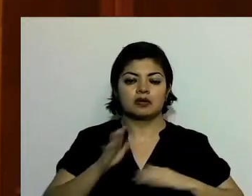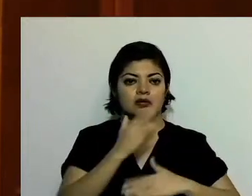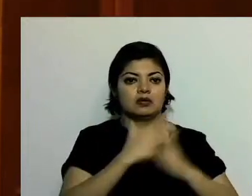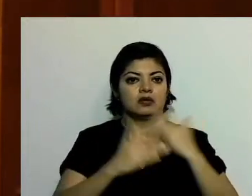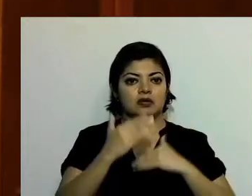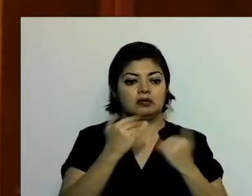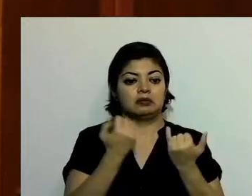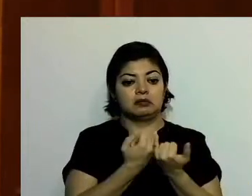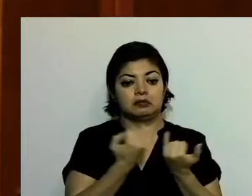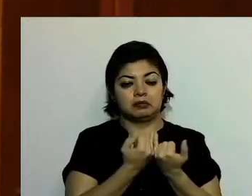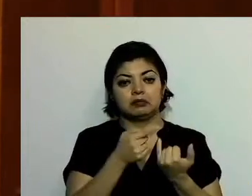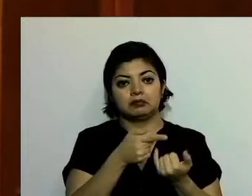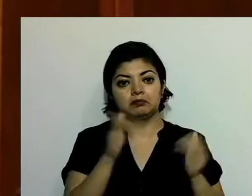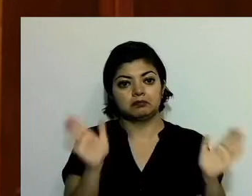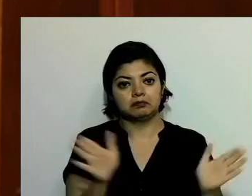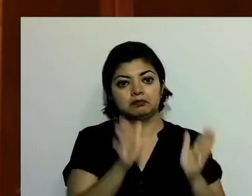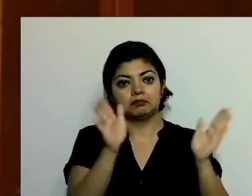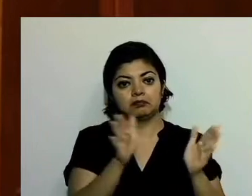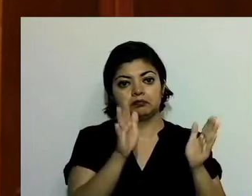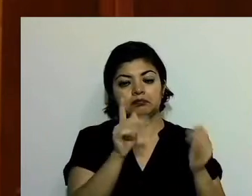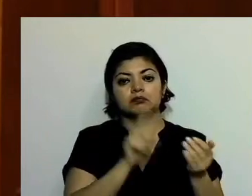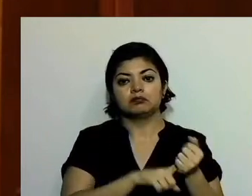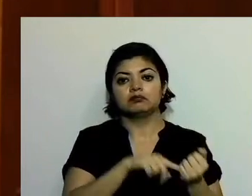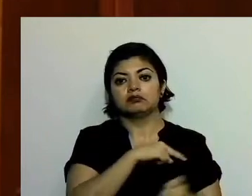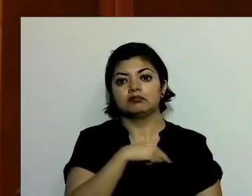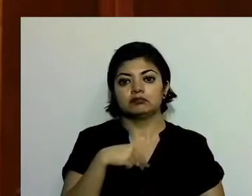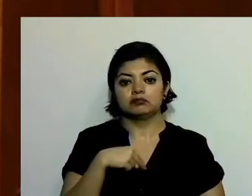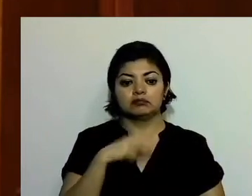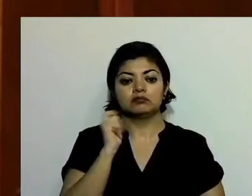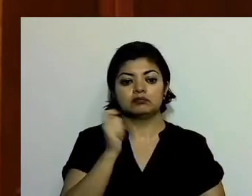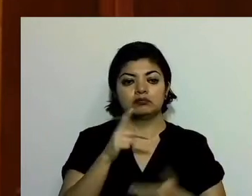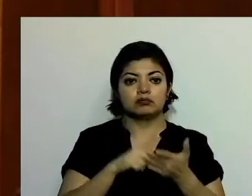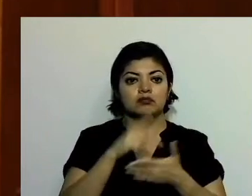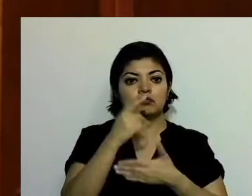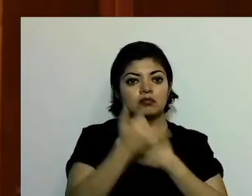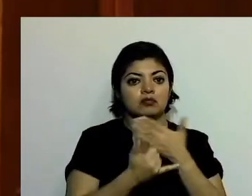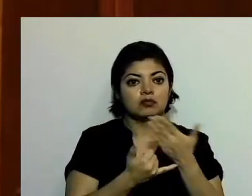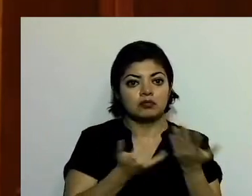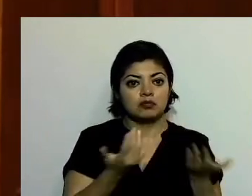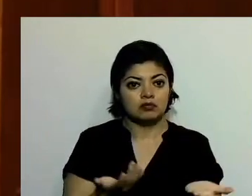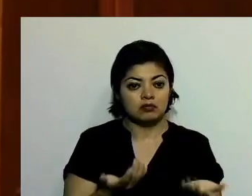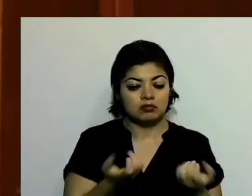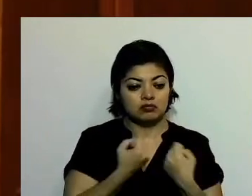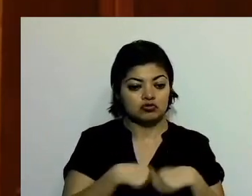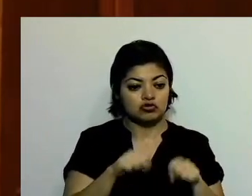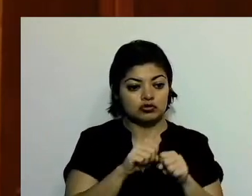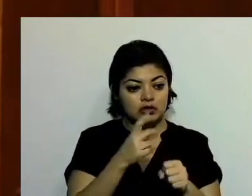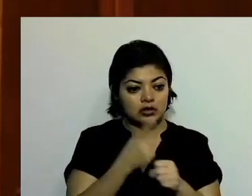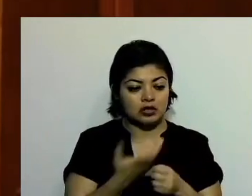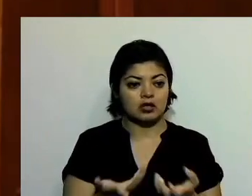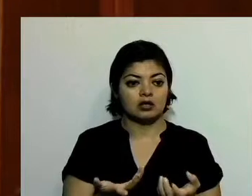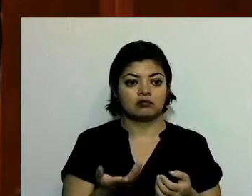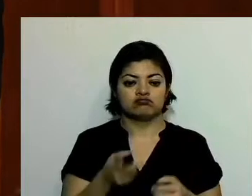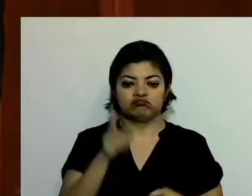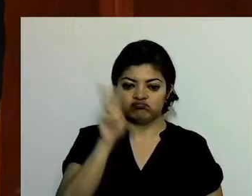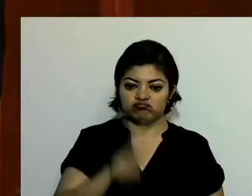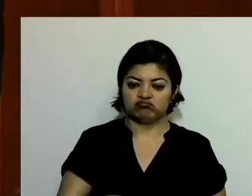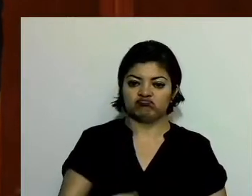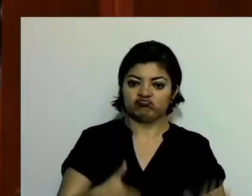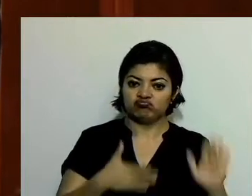animan en razón de nuestros proyectos de sociedad, de nación y de gobierno.